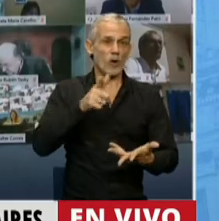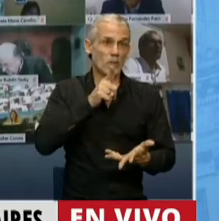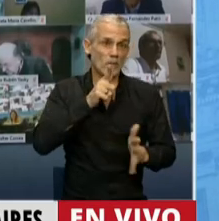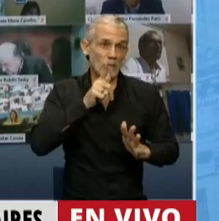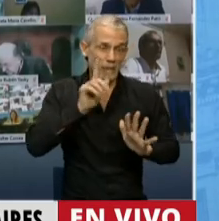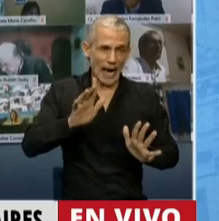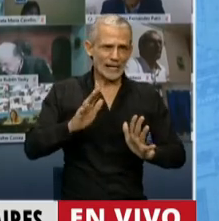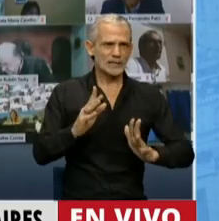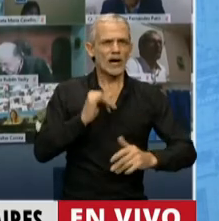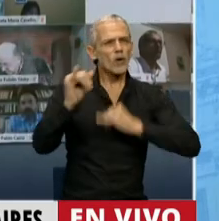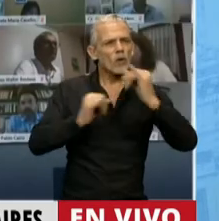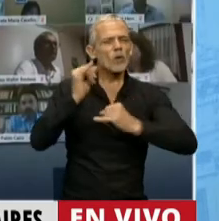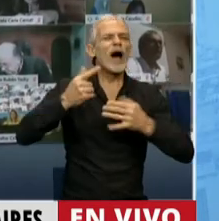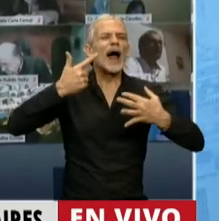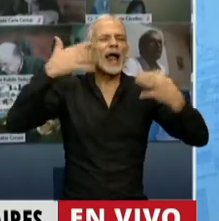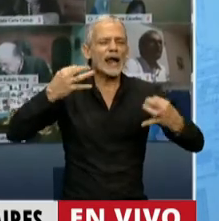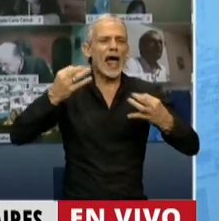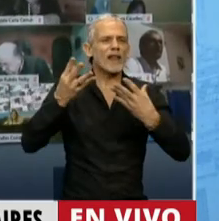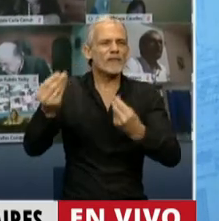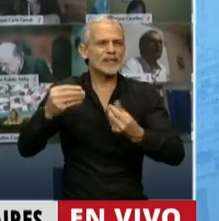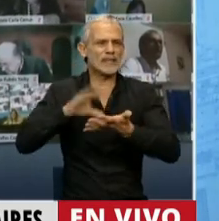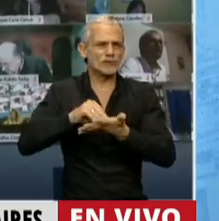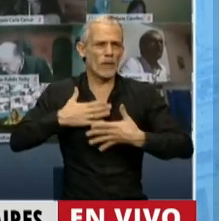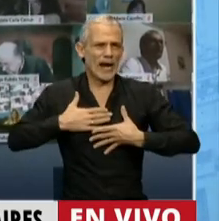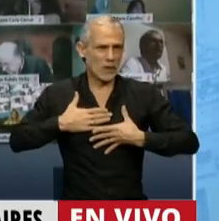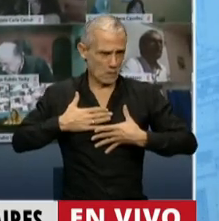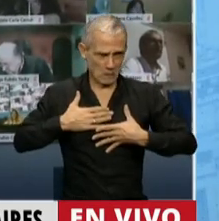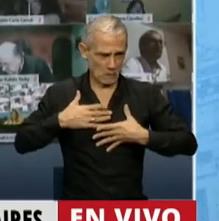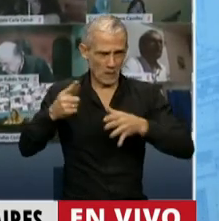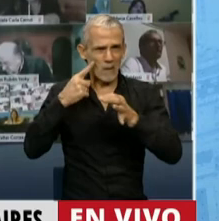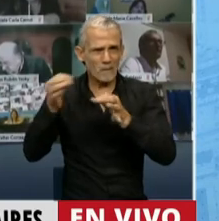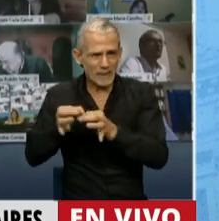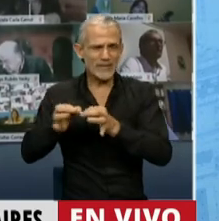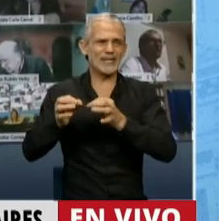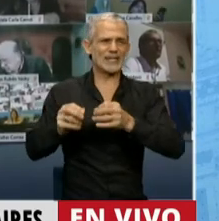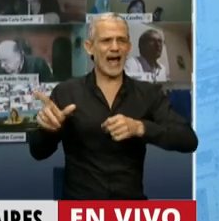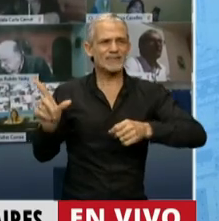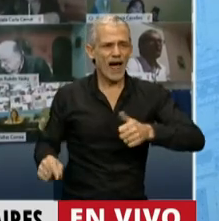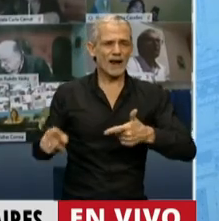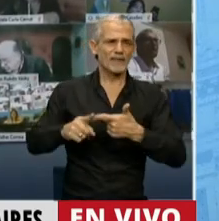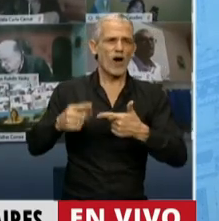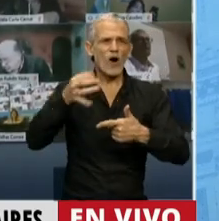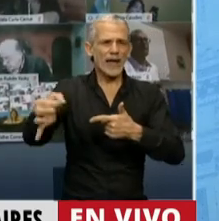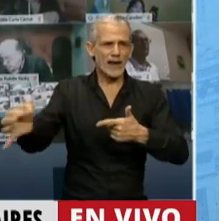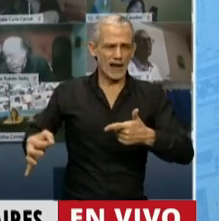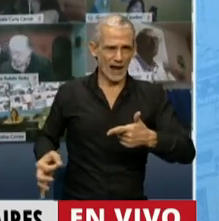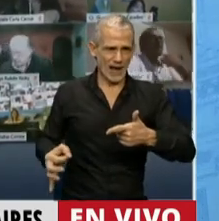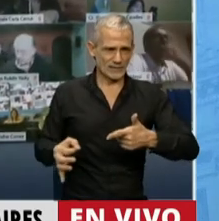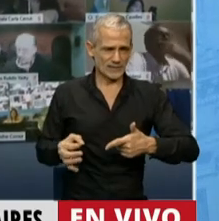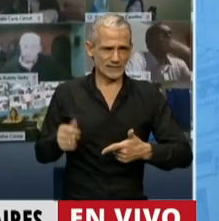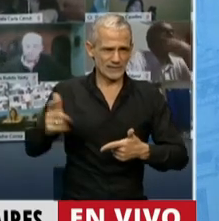haciendo una acción real en defensa de la soberanía de Malvinas, la Antártida y las Islas del Atlántico Sur.